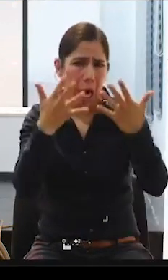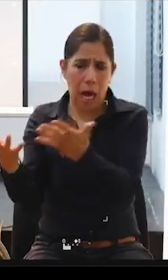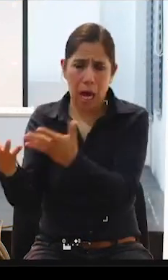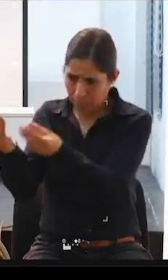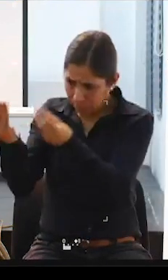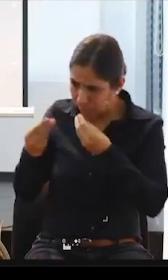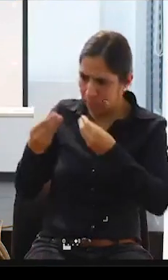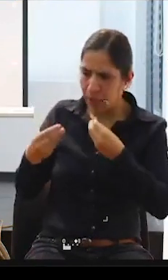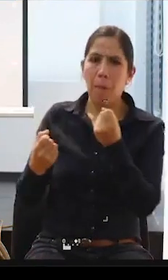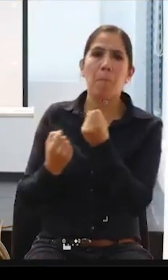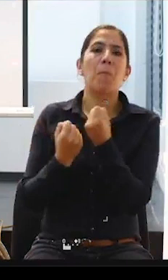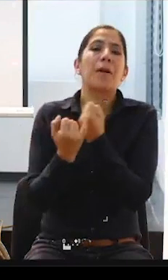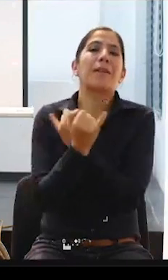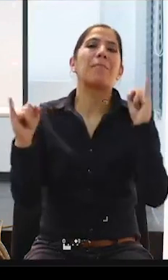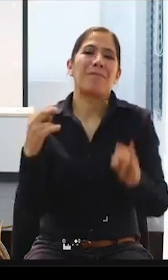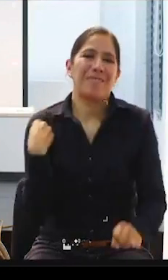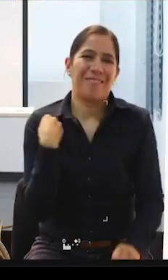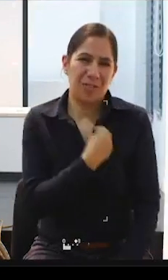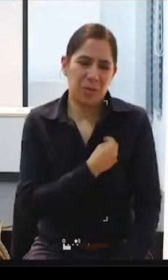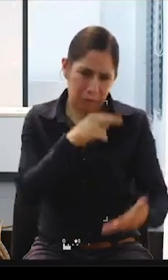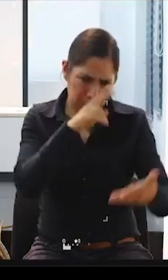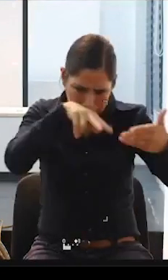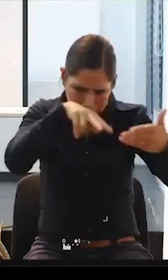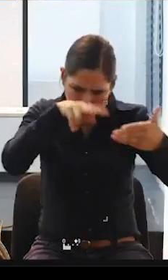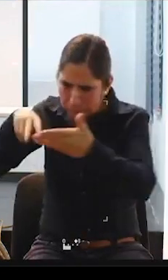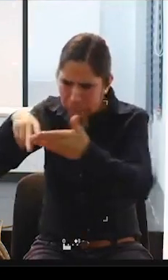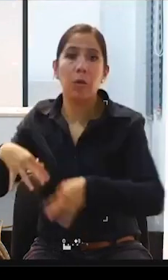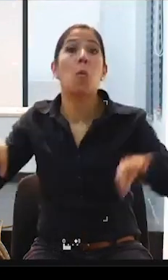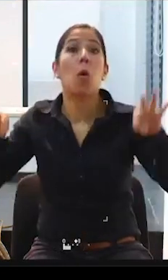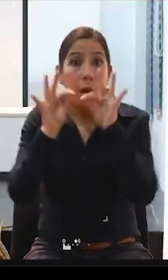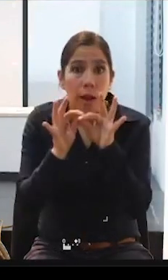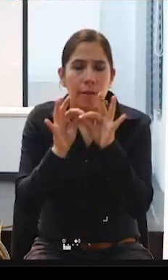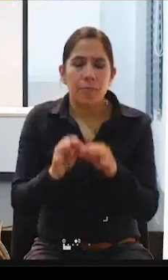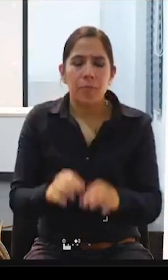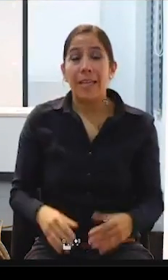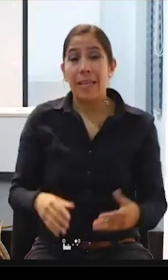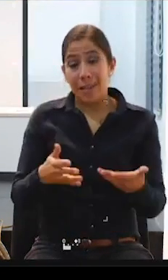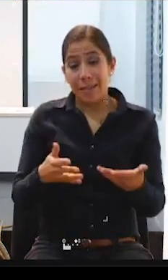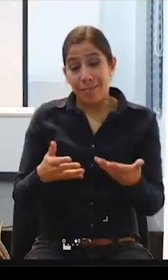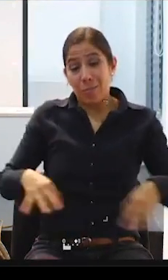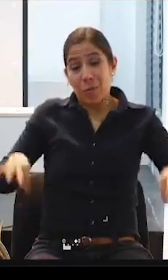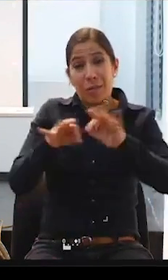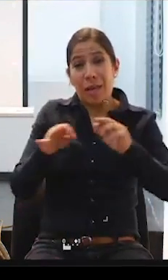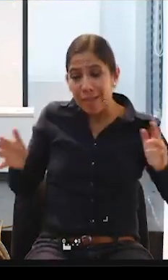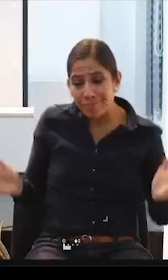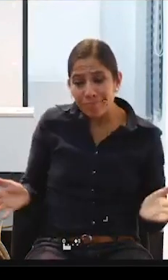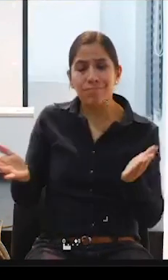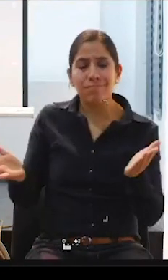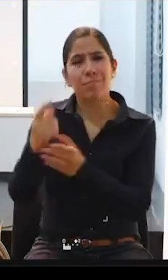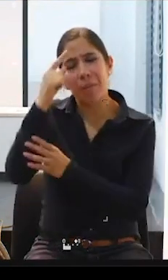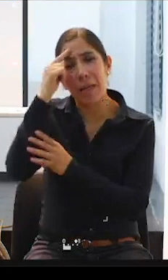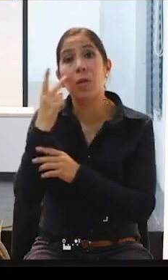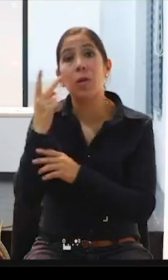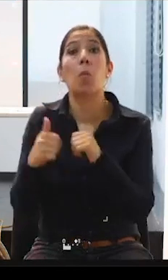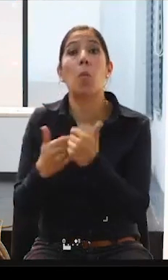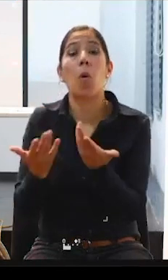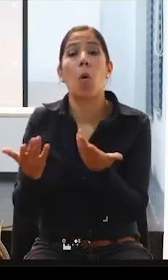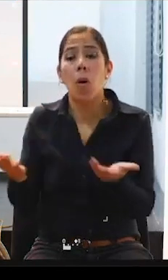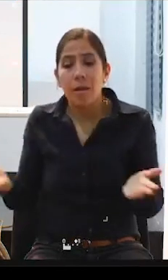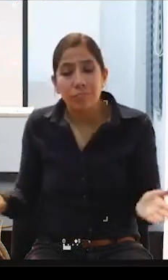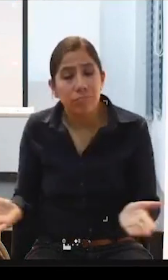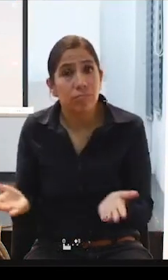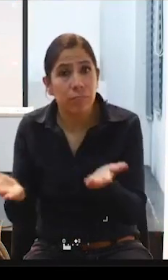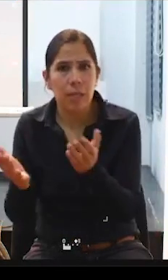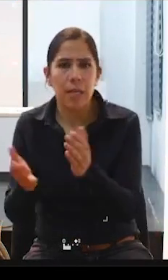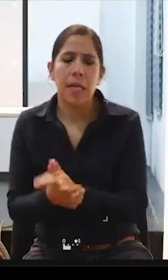como este, para poder promover, ¿verdad?, lo que se ha venido haciendo, todo el trabajo que está implicado, y para seguir haciendo